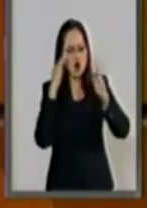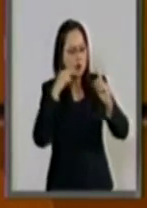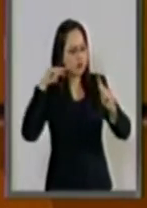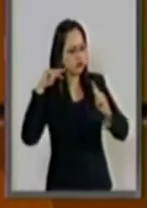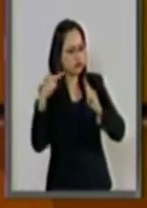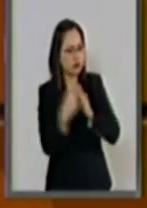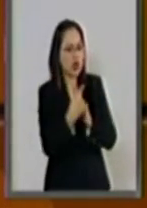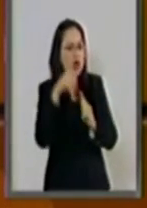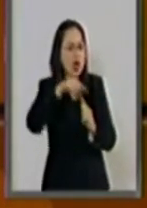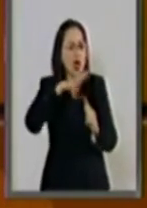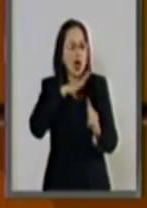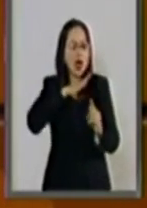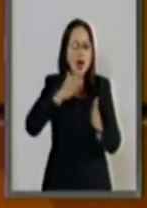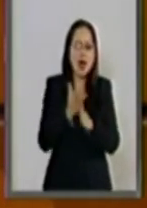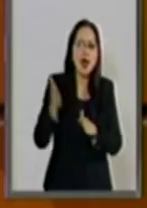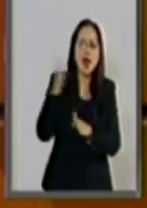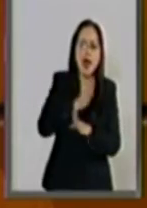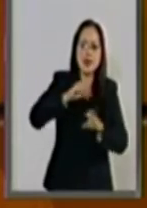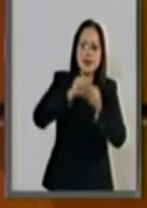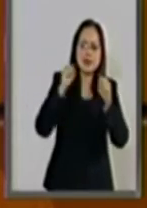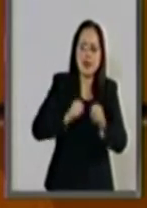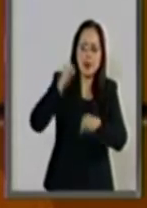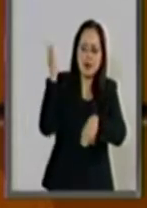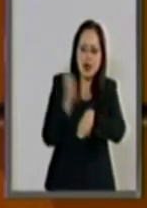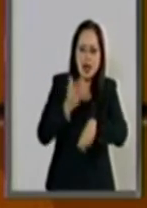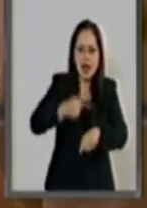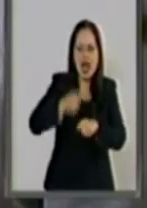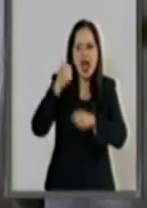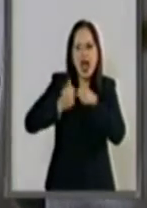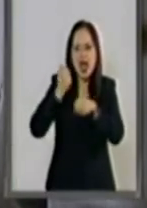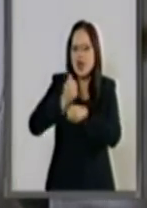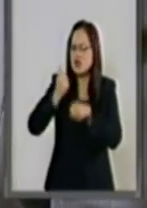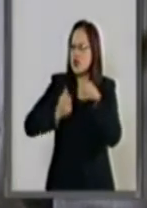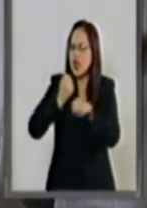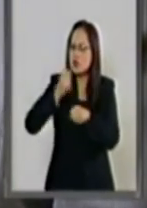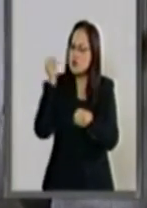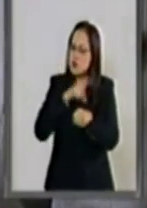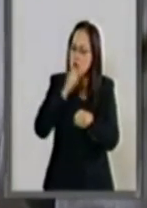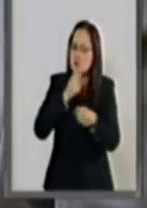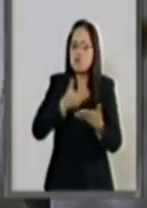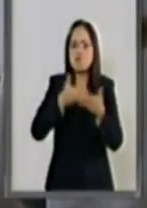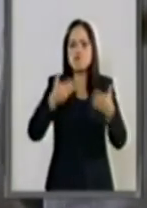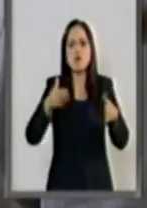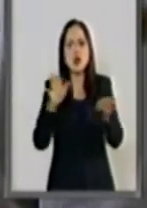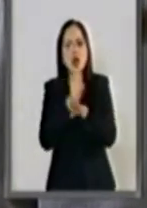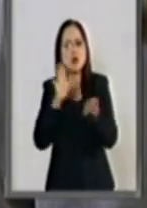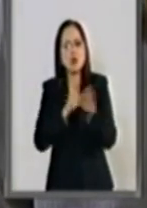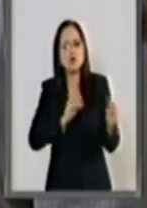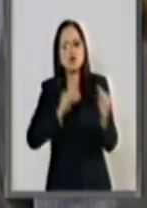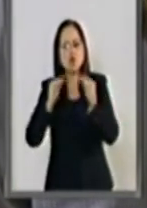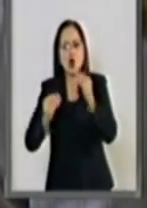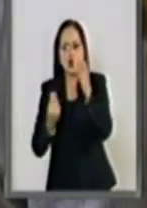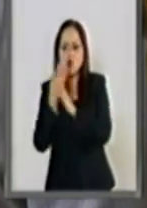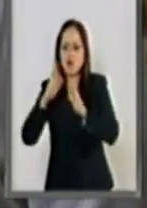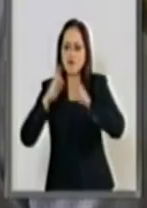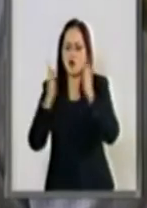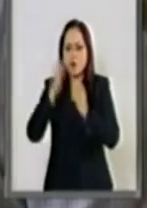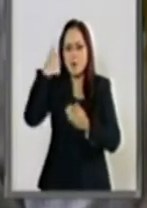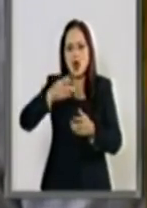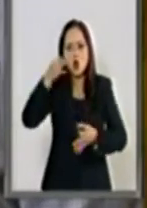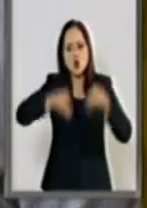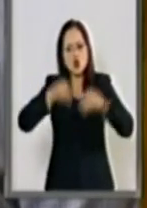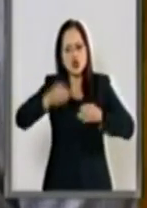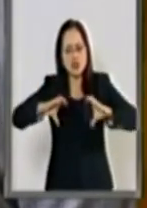había regido el sistema penal durante muchos años, y modificar y transitar hacia un sistema de justicia